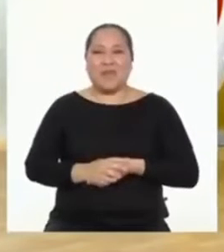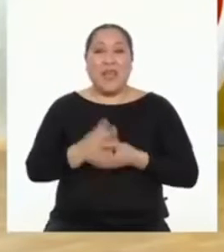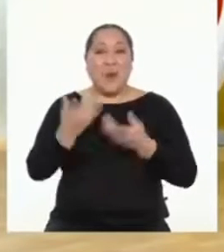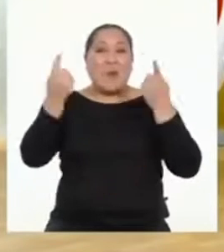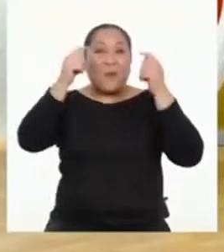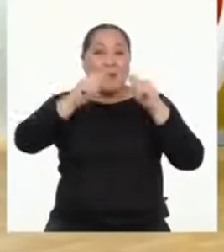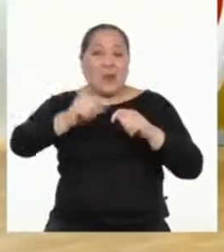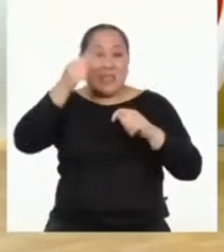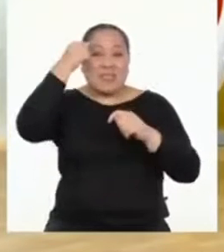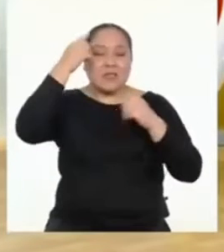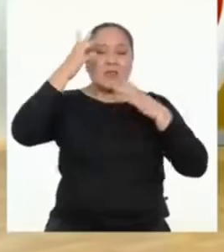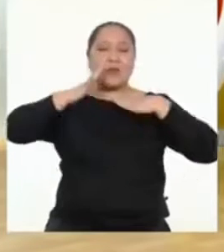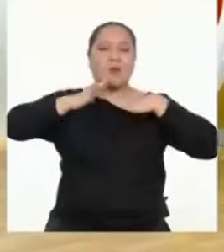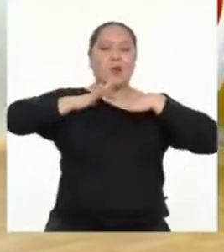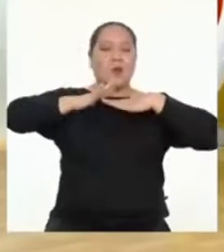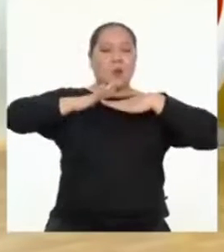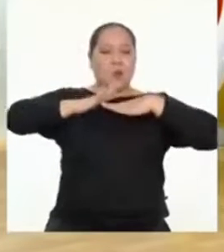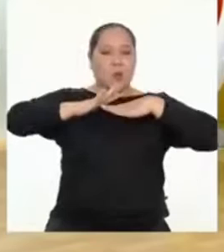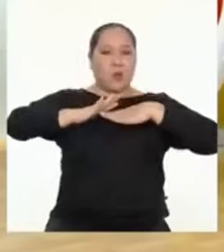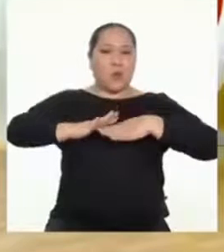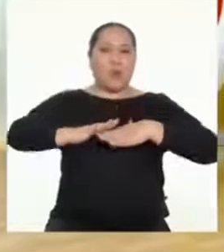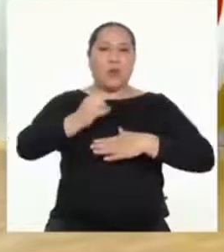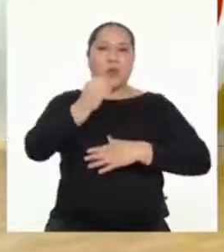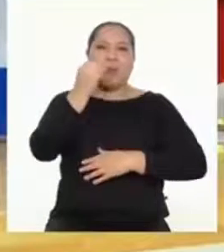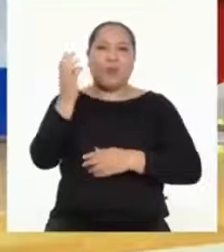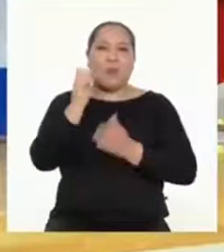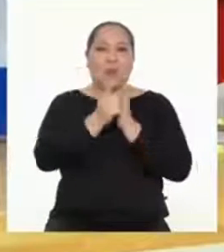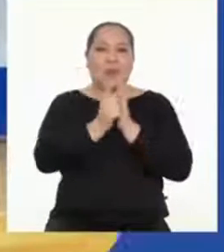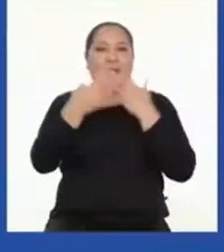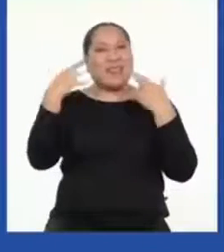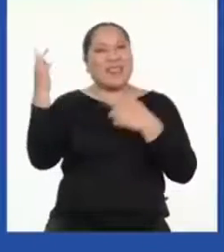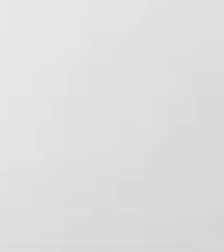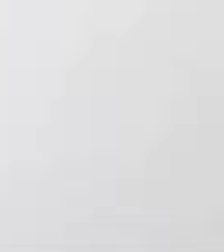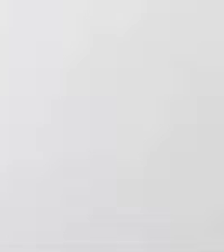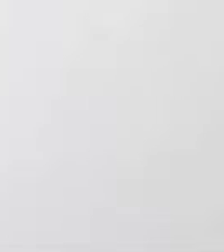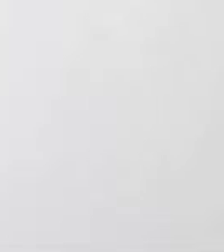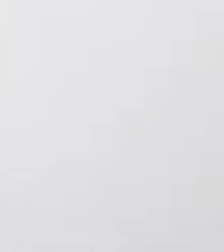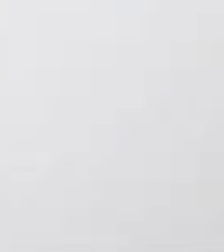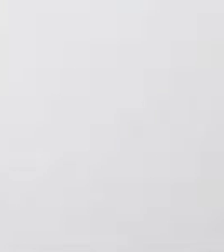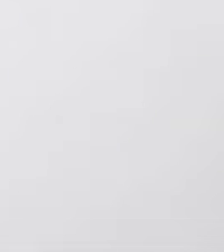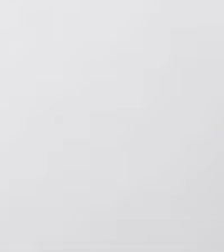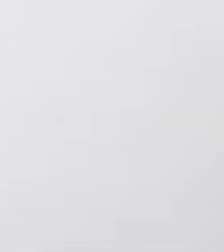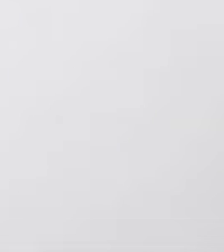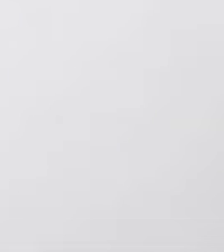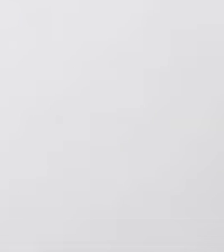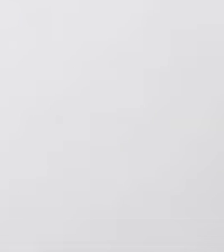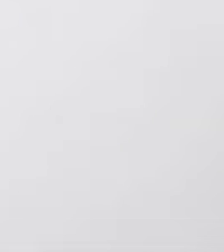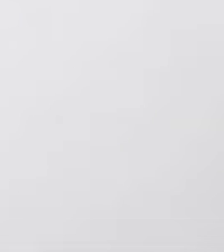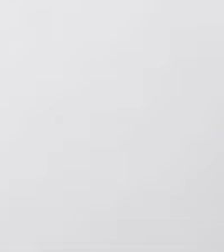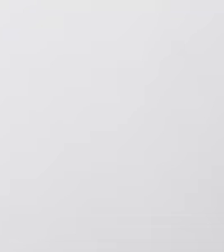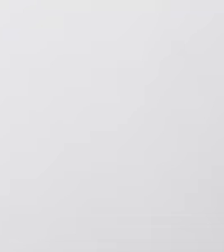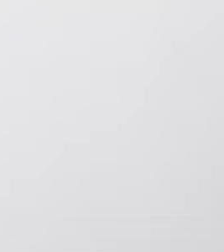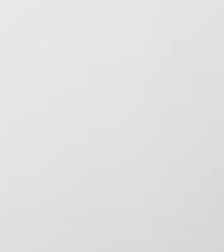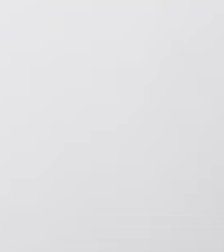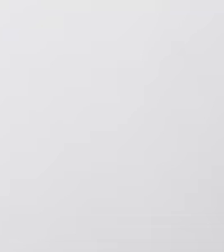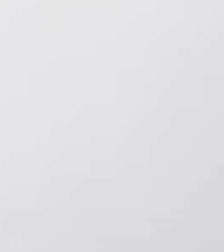pausa a nuestro cerebro. Relajemos nuestra mente unos minutos y ya volvemos con más. Para explicarnos un poquito mejor